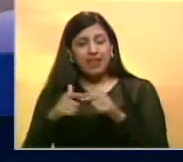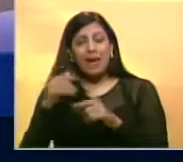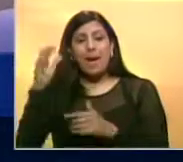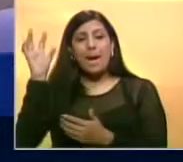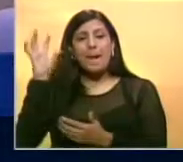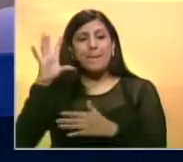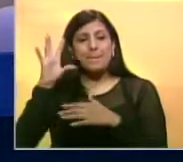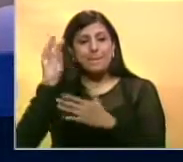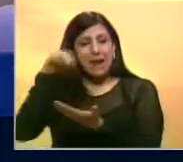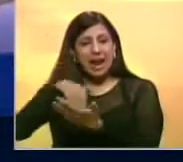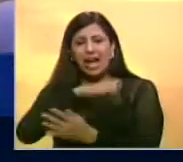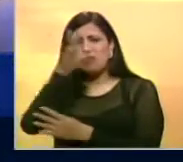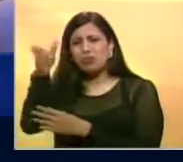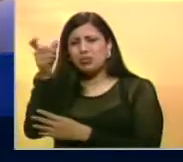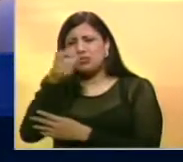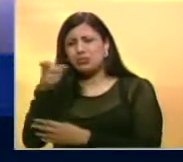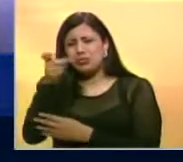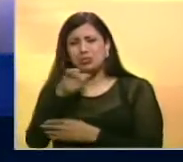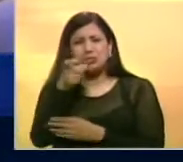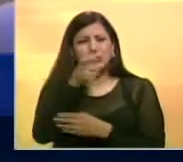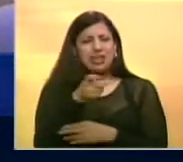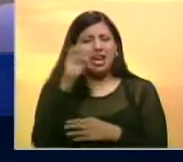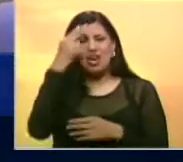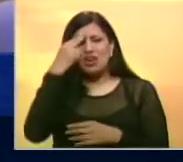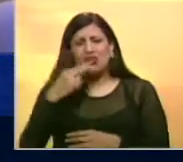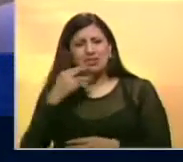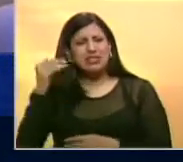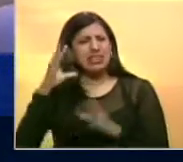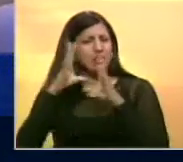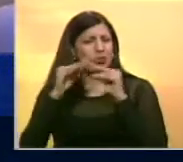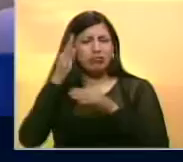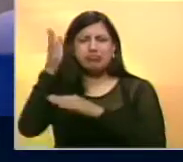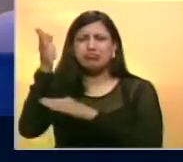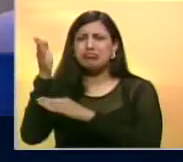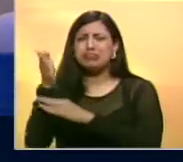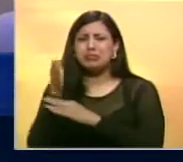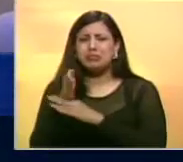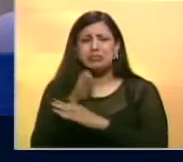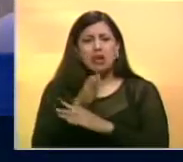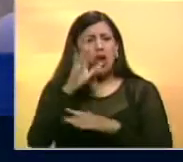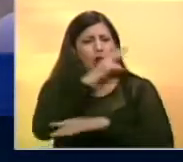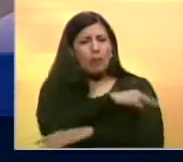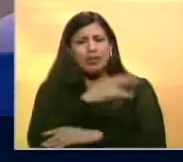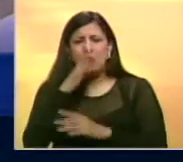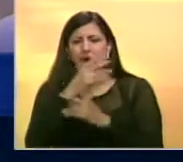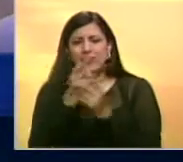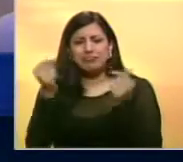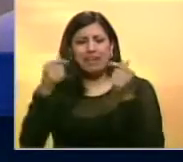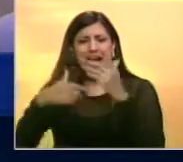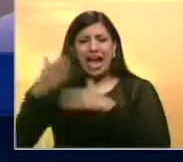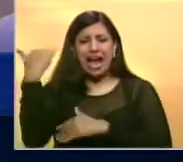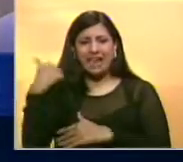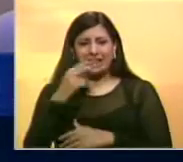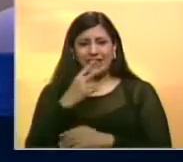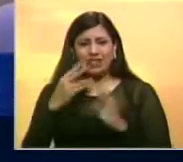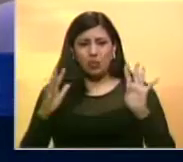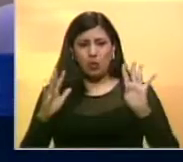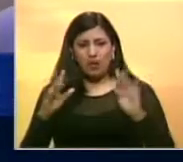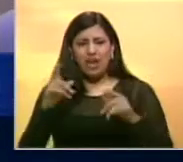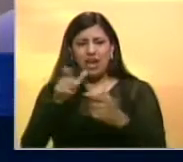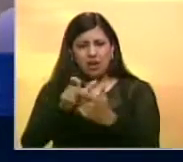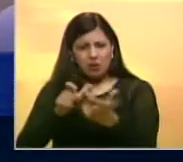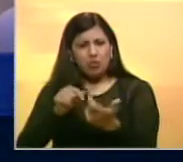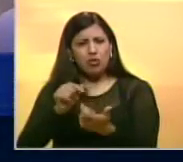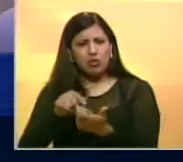Maracay, tuvimos nosotros, tuvimos la de los teques, tuvimos en todas, hospitales y todo. Hasta el día 29 que llevamos aquí, entonces había un